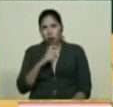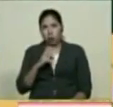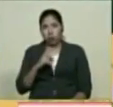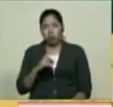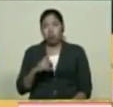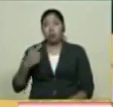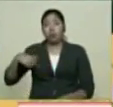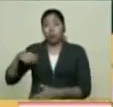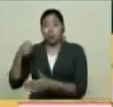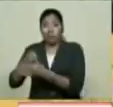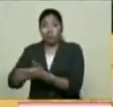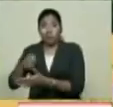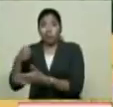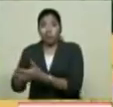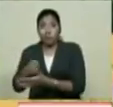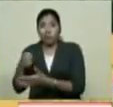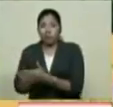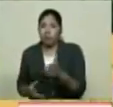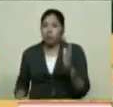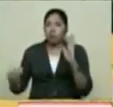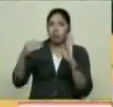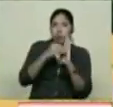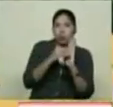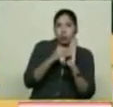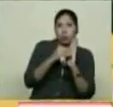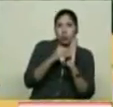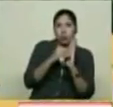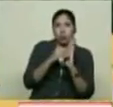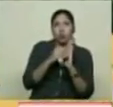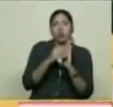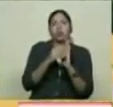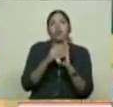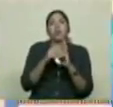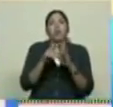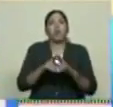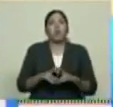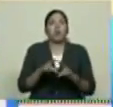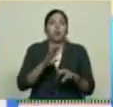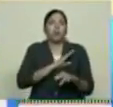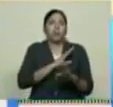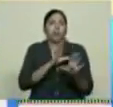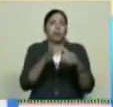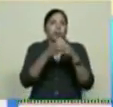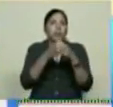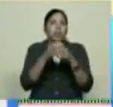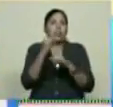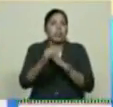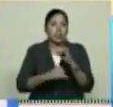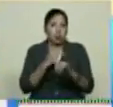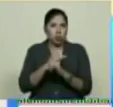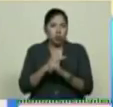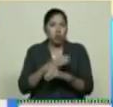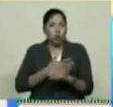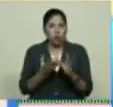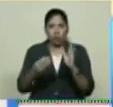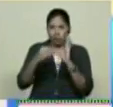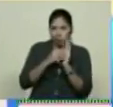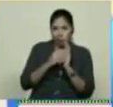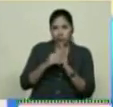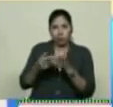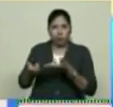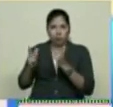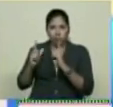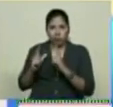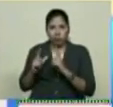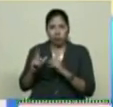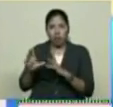campeonato En el calendario de la UCI En Unión Ciclística Internacional Hablar de lo que fue esta edición Y lo que es la historia De esta competencia